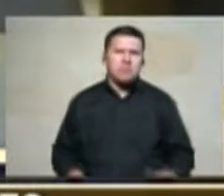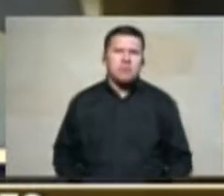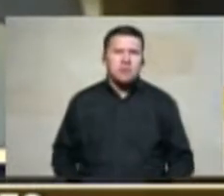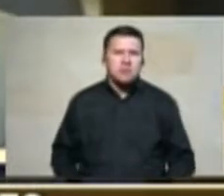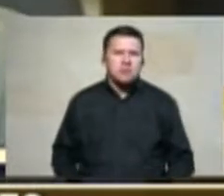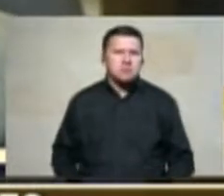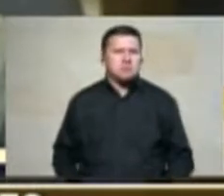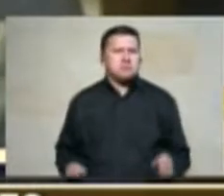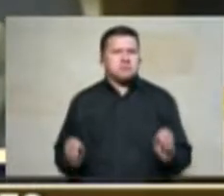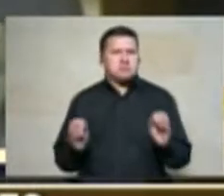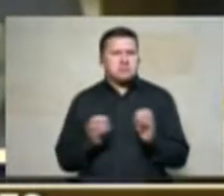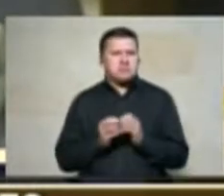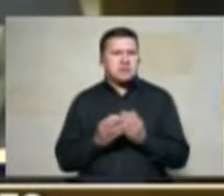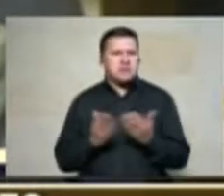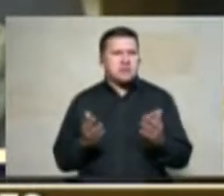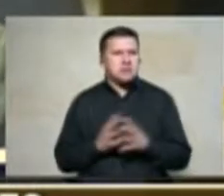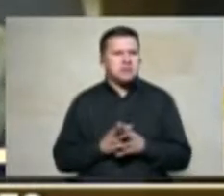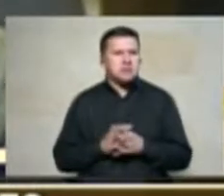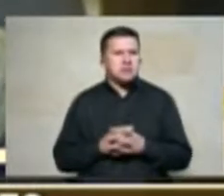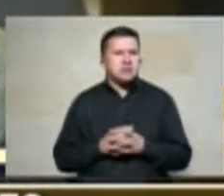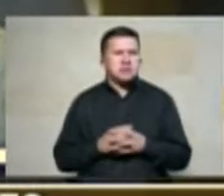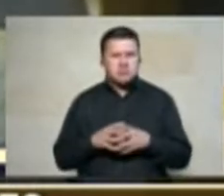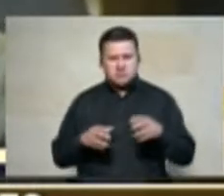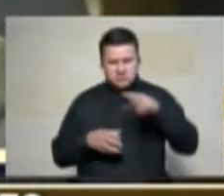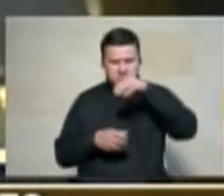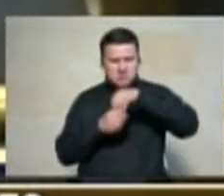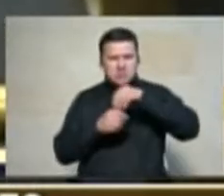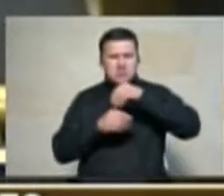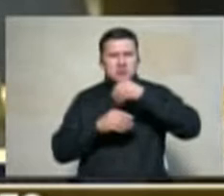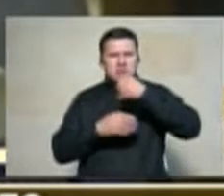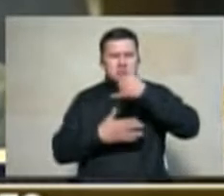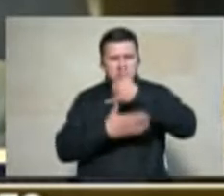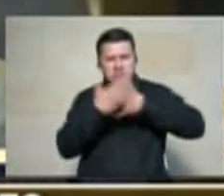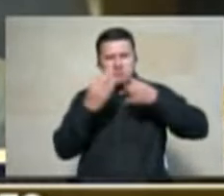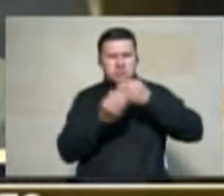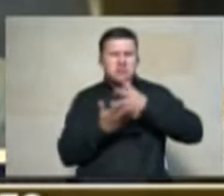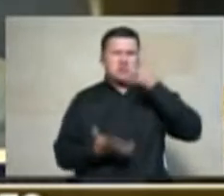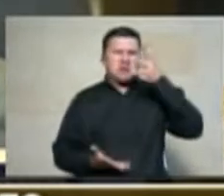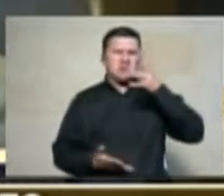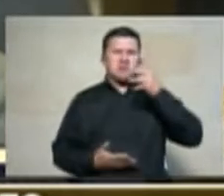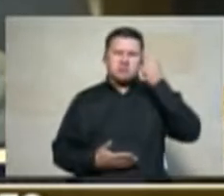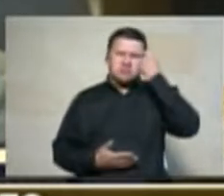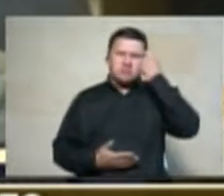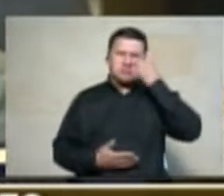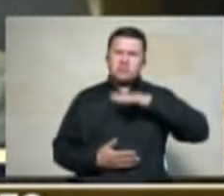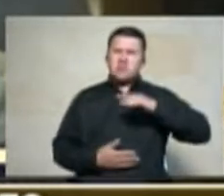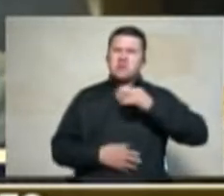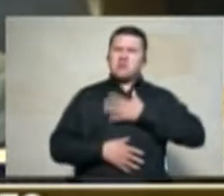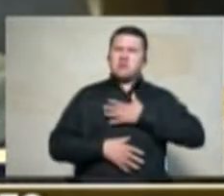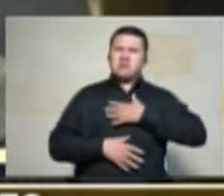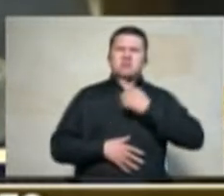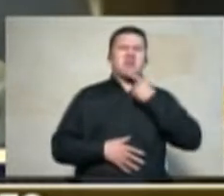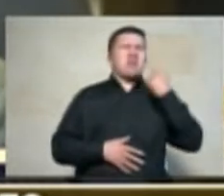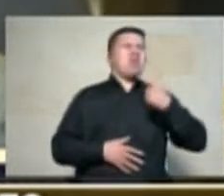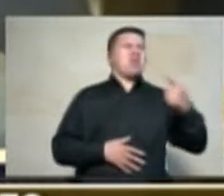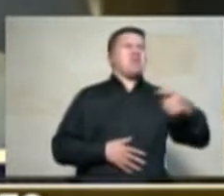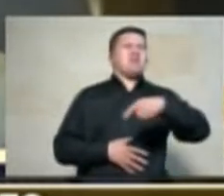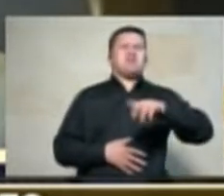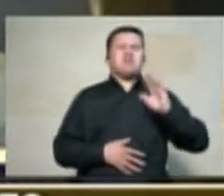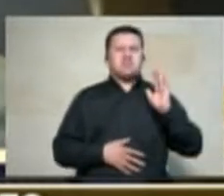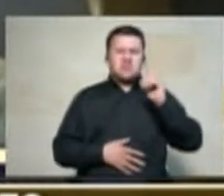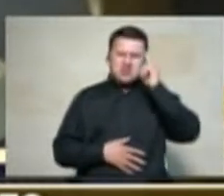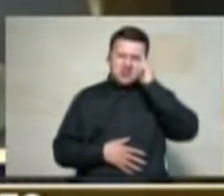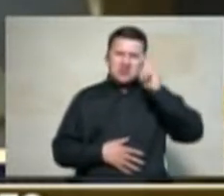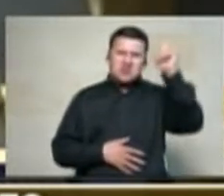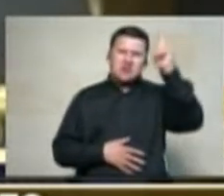a los intereses de los terratenientes de este país me parece que eso es una narrativa ideologizada que